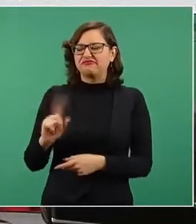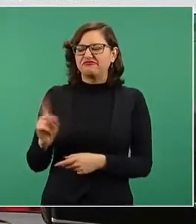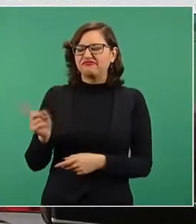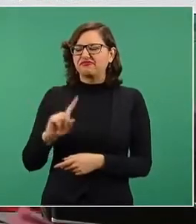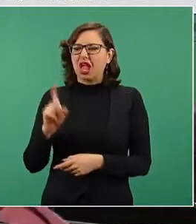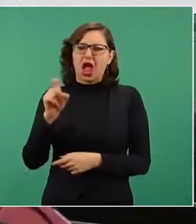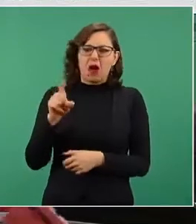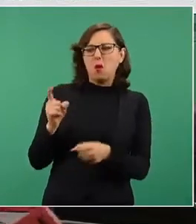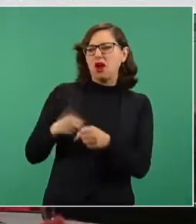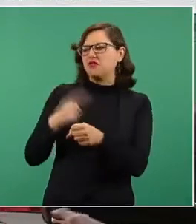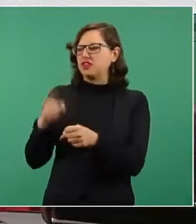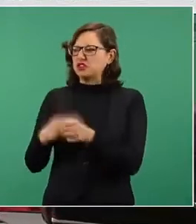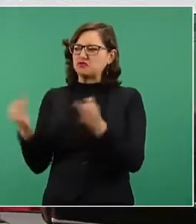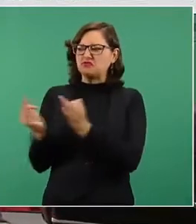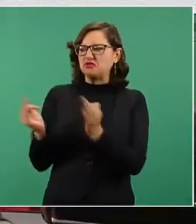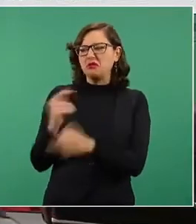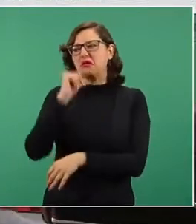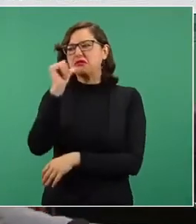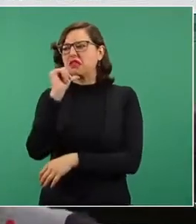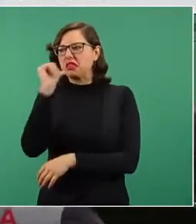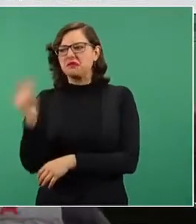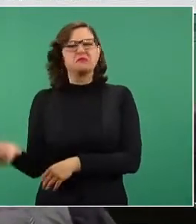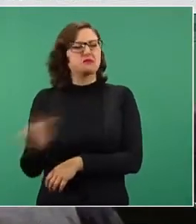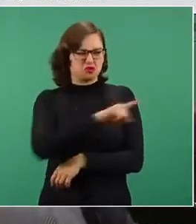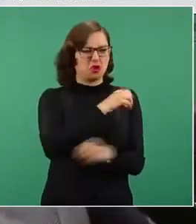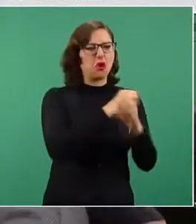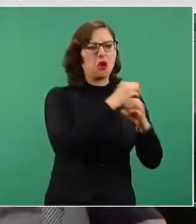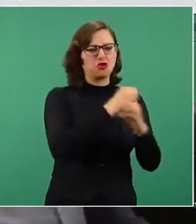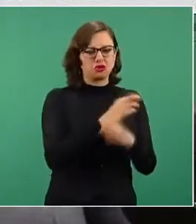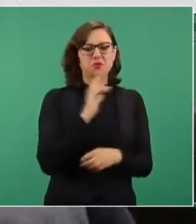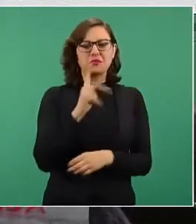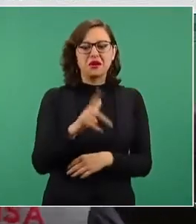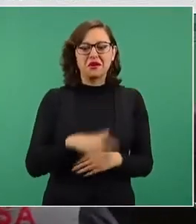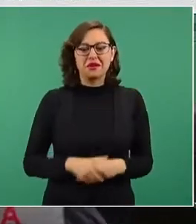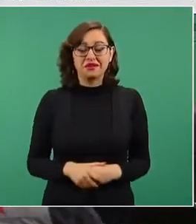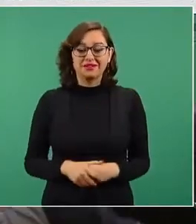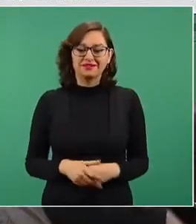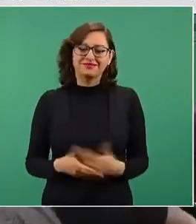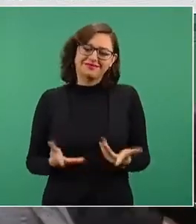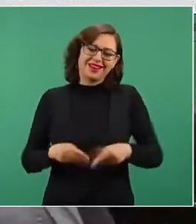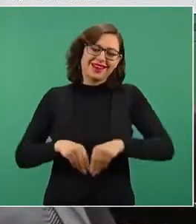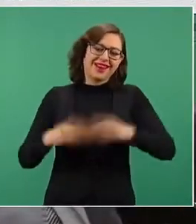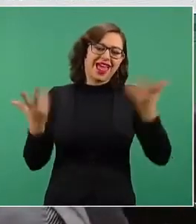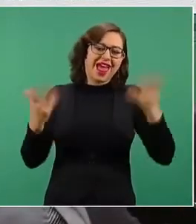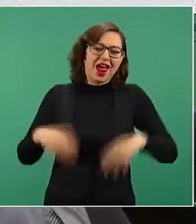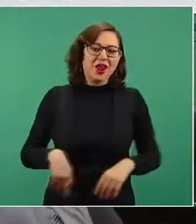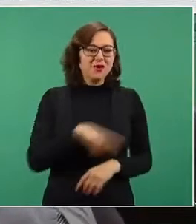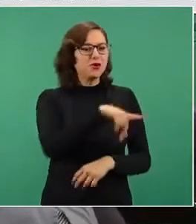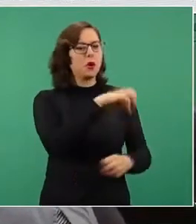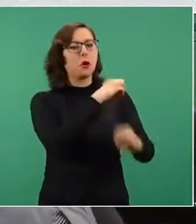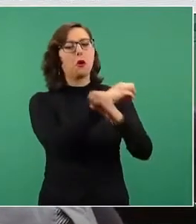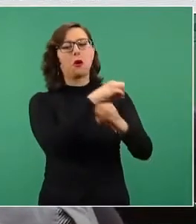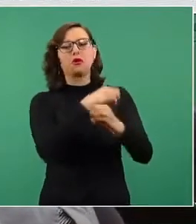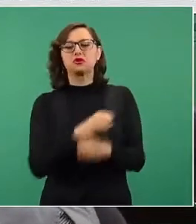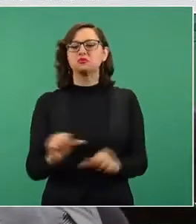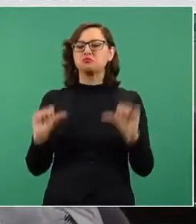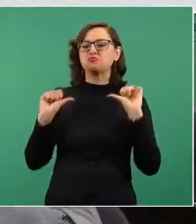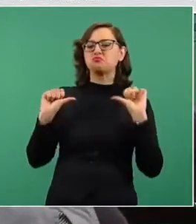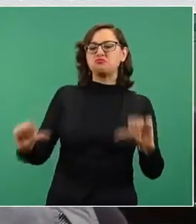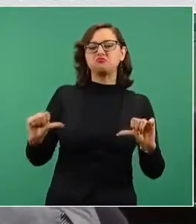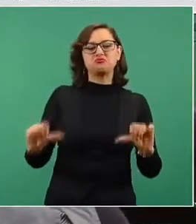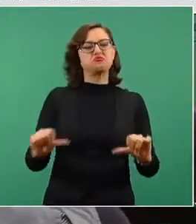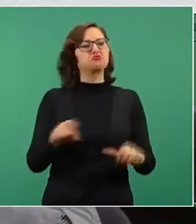agua, refresco, lo que sea. Pues claro, yo puedo tener el refrigerador prendido todo el tiempo porque tengo,